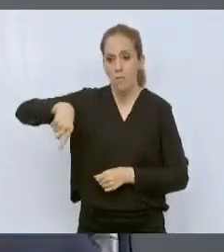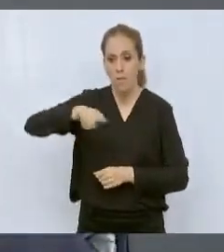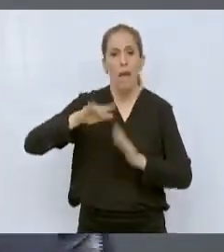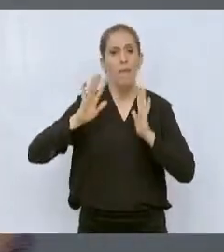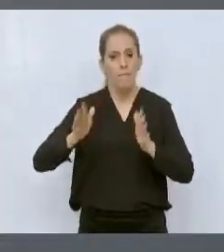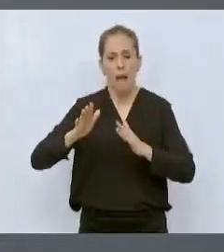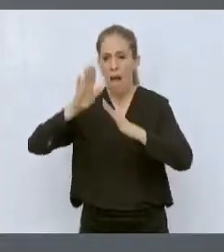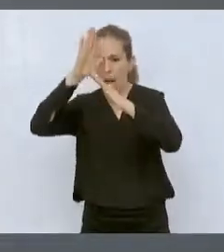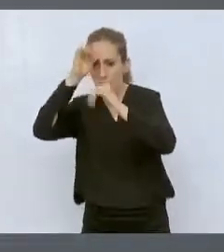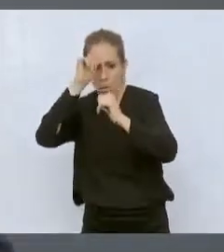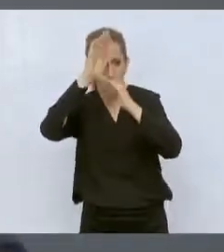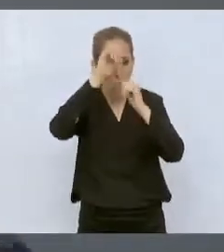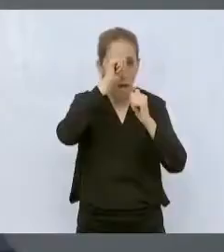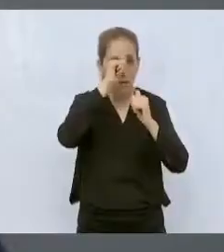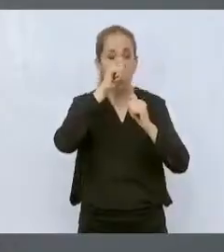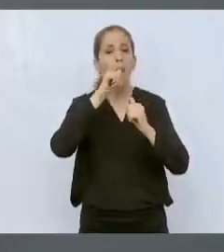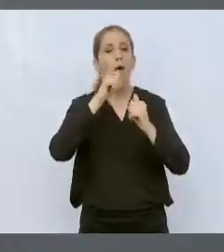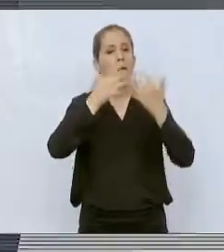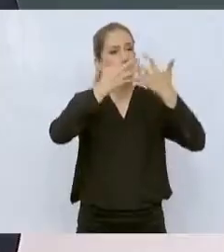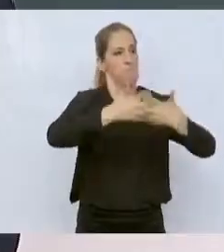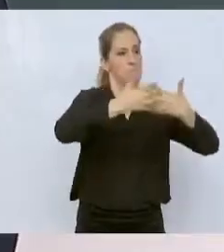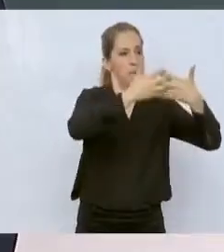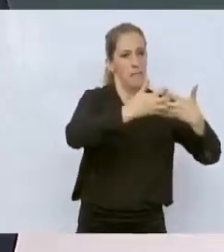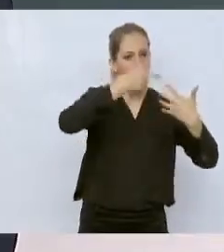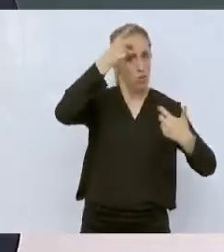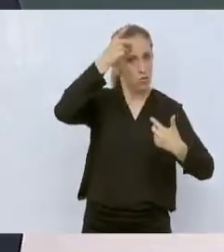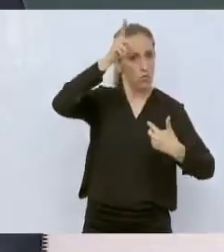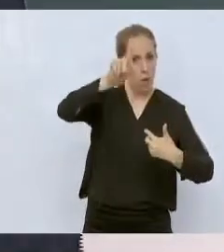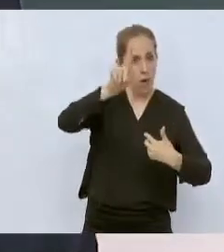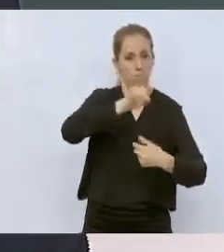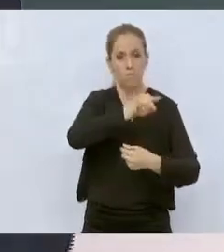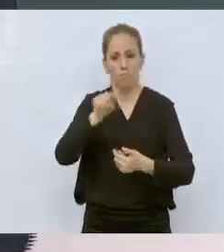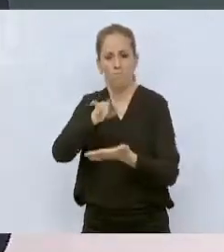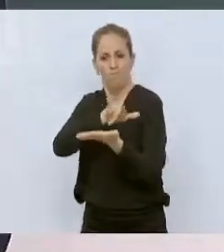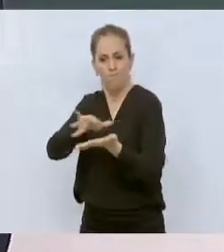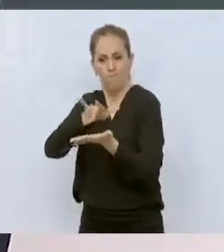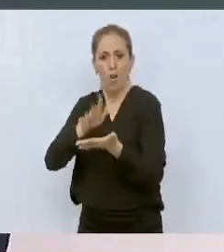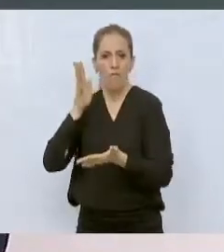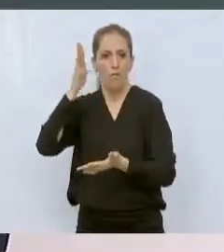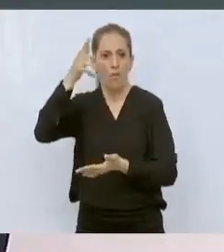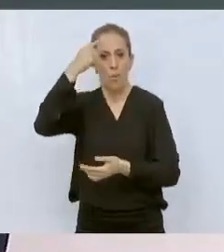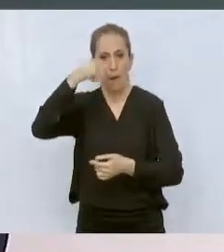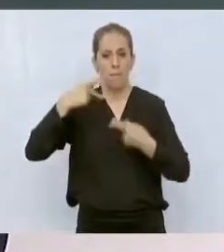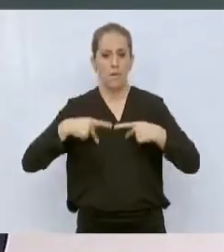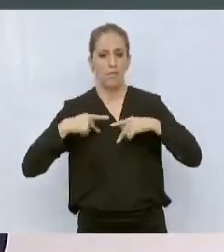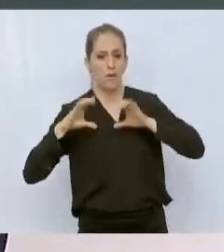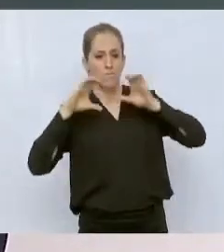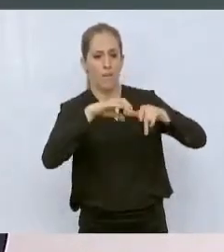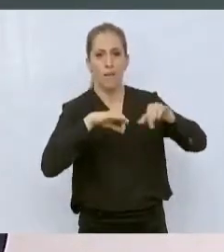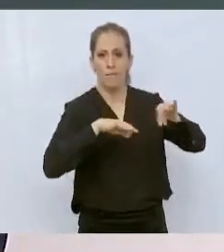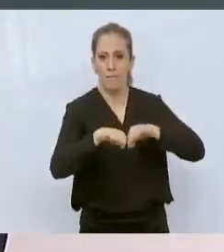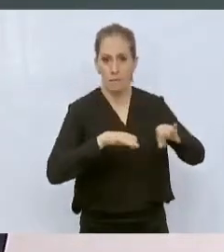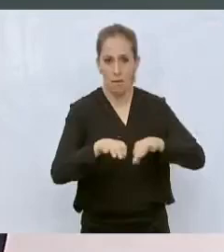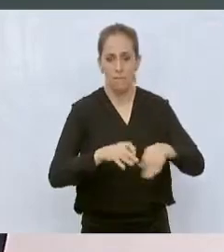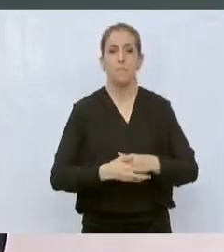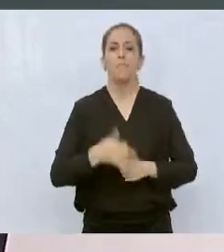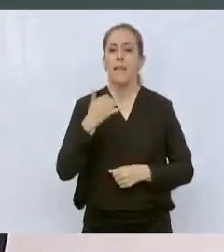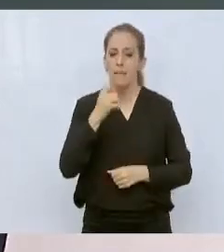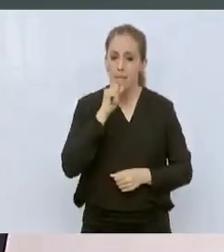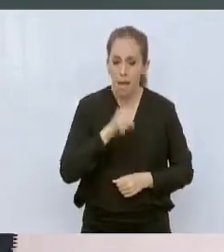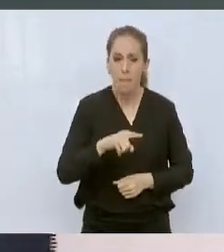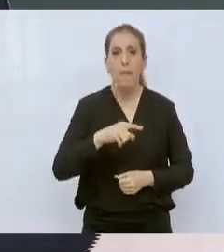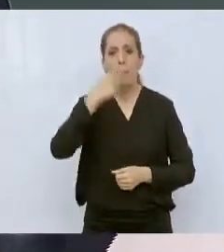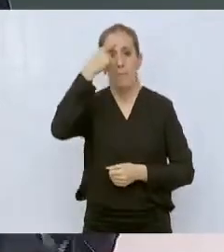de Montemorelos. Lo mismo en Montemorelos, construimos un gran gimnasio para todos los eventos deportivos de los niños y jóvenes con